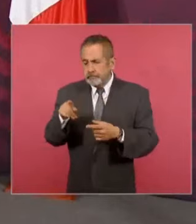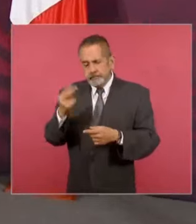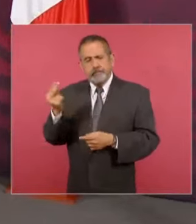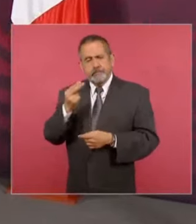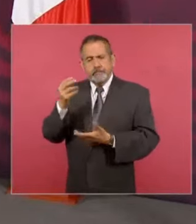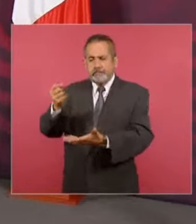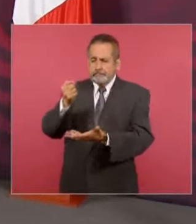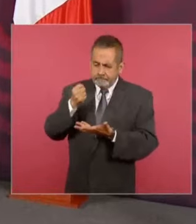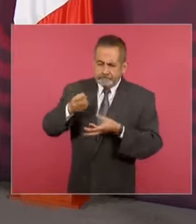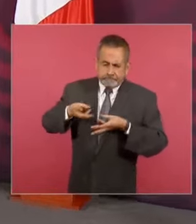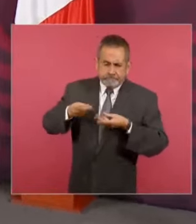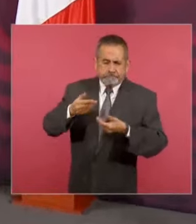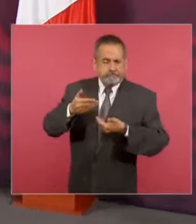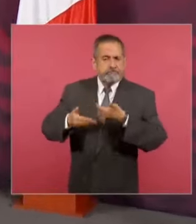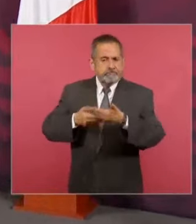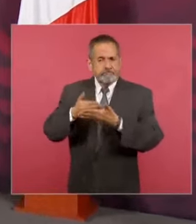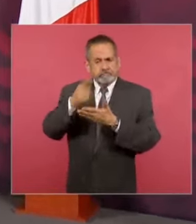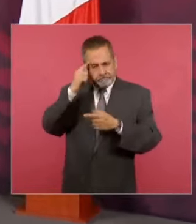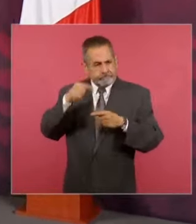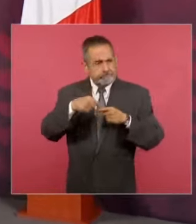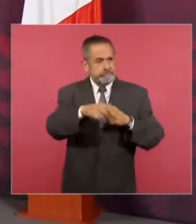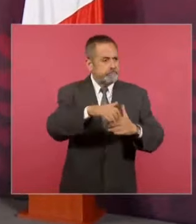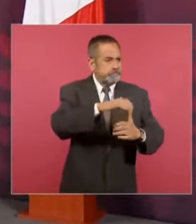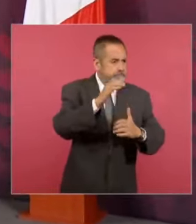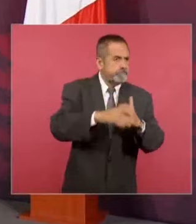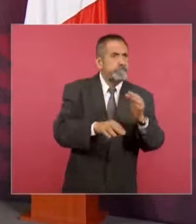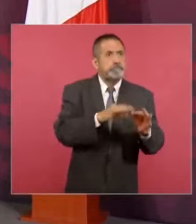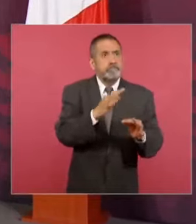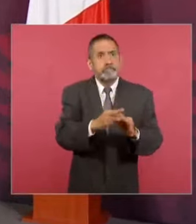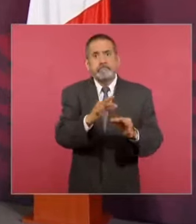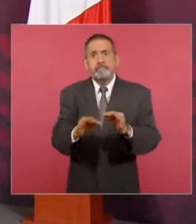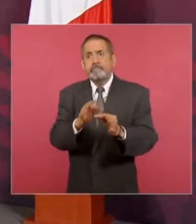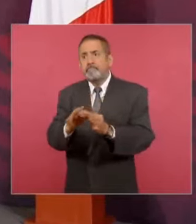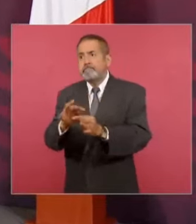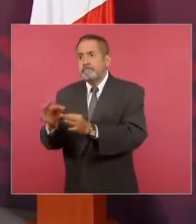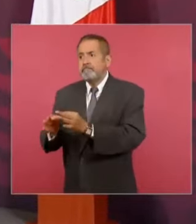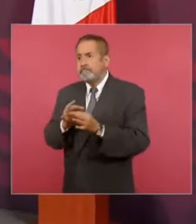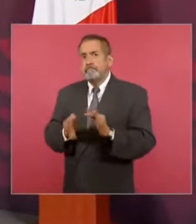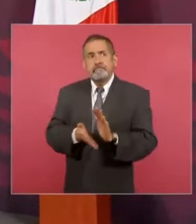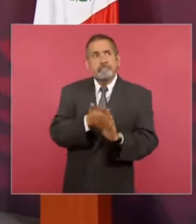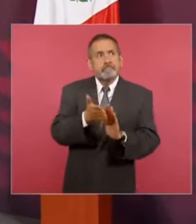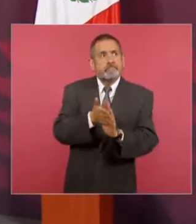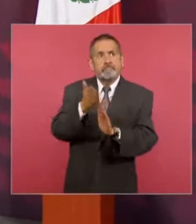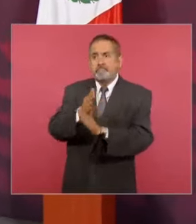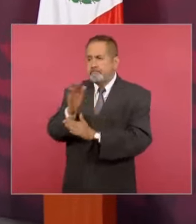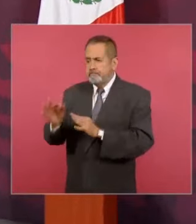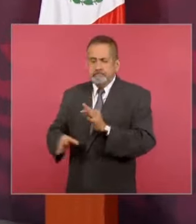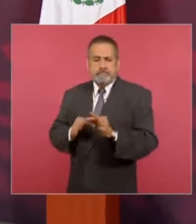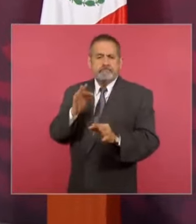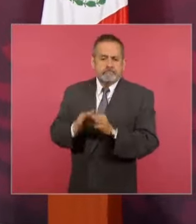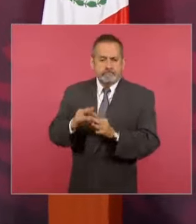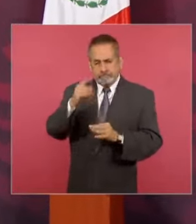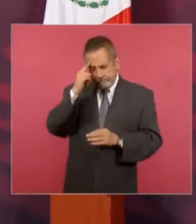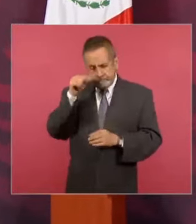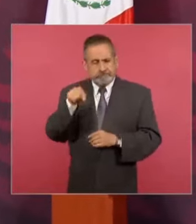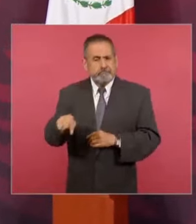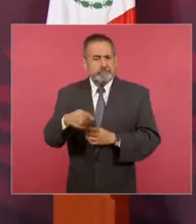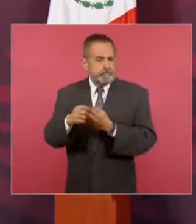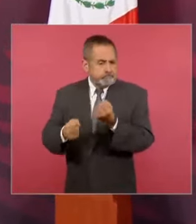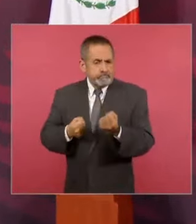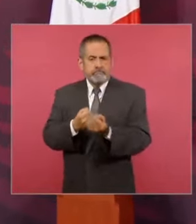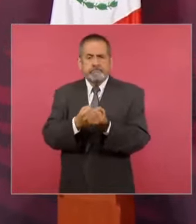necesarios para ir concluyendo todas estas obras y, por supuesto, también para reforzar